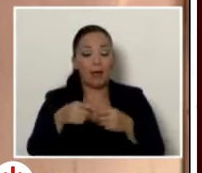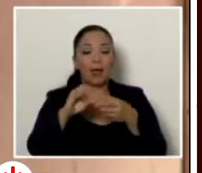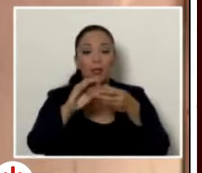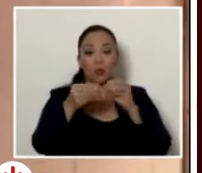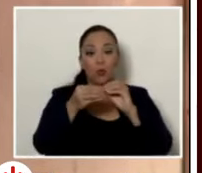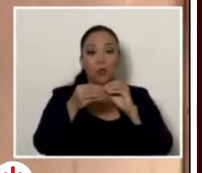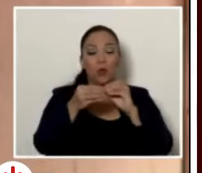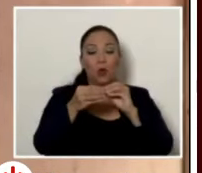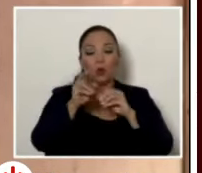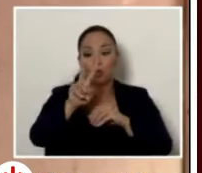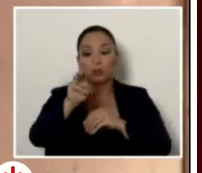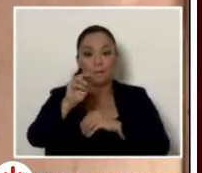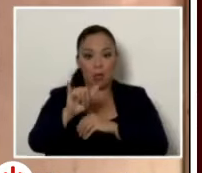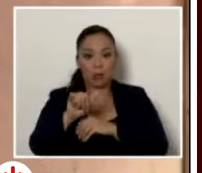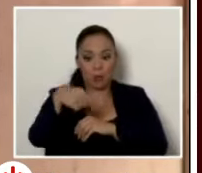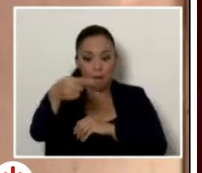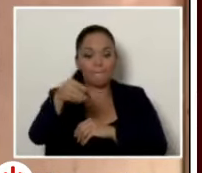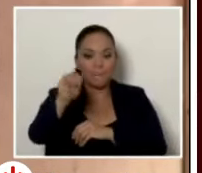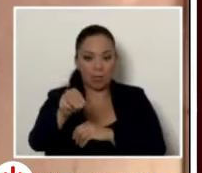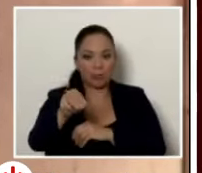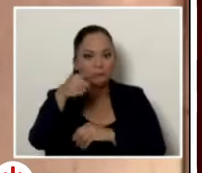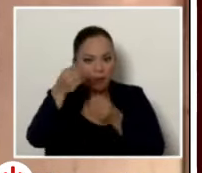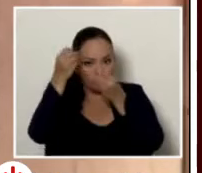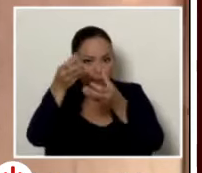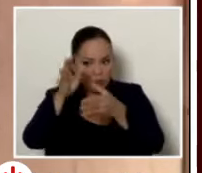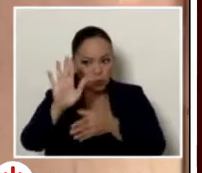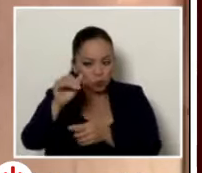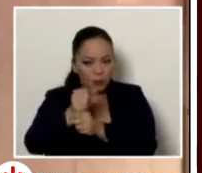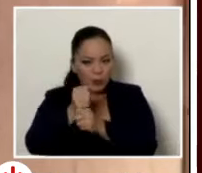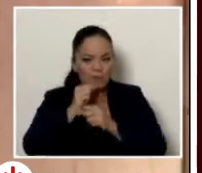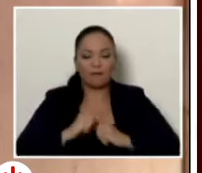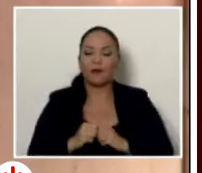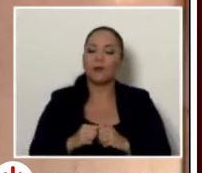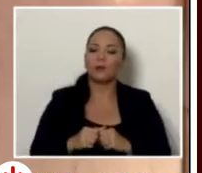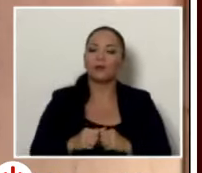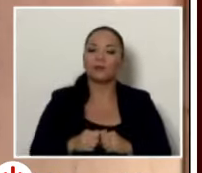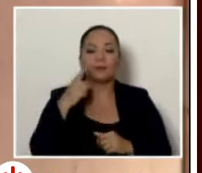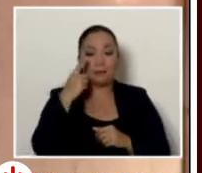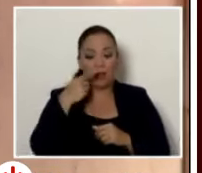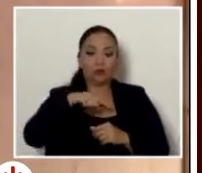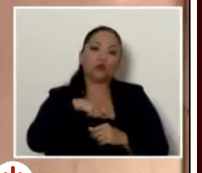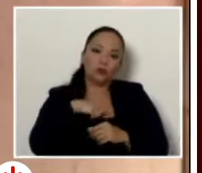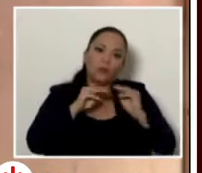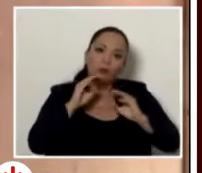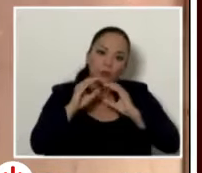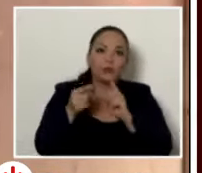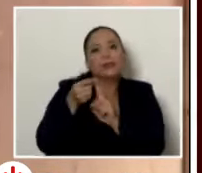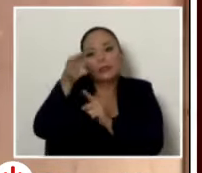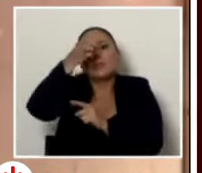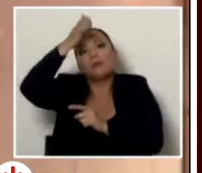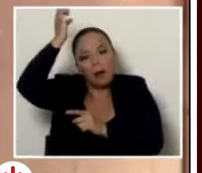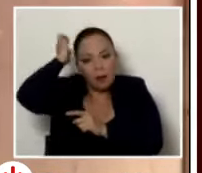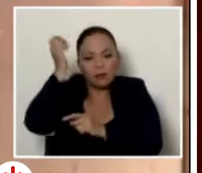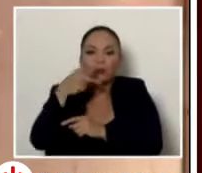martes 2 de mayo tomando en cuenta que somos un medio que viaja desde Esparza desde Punta Arenas